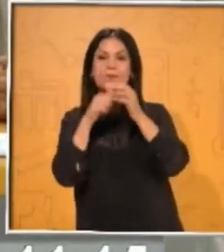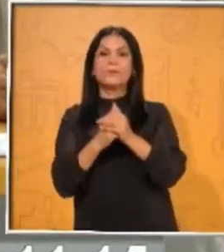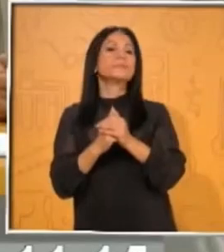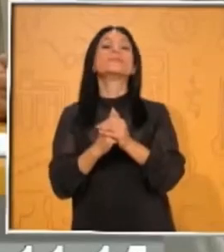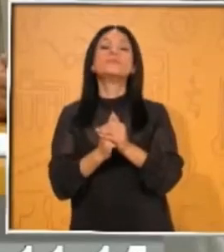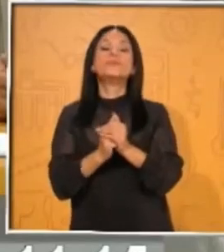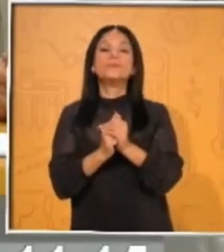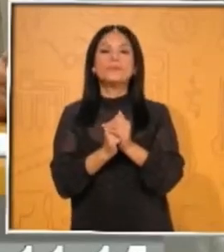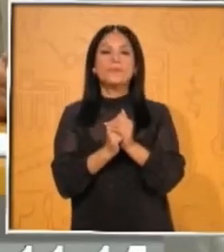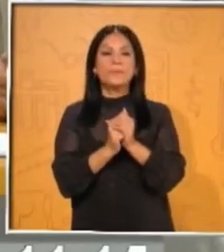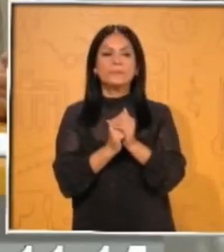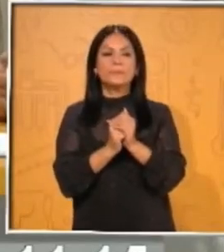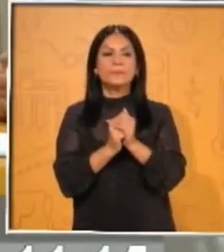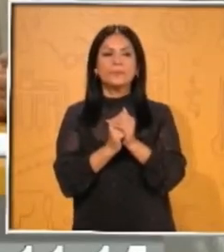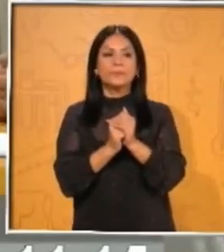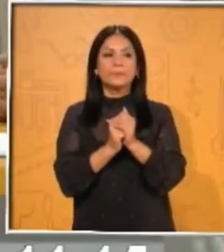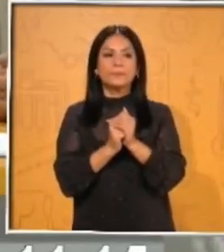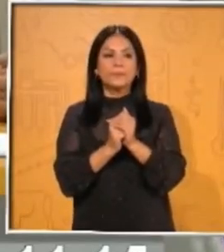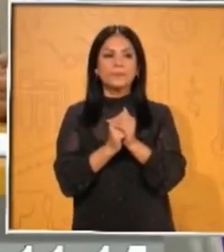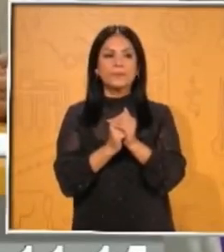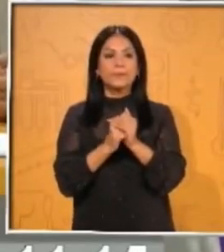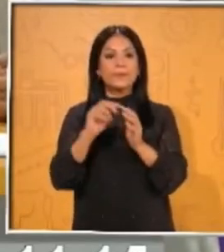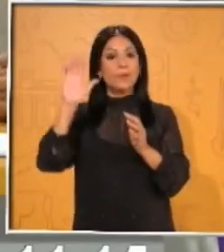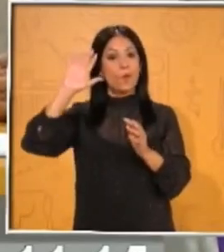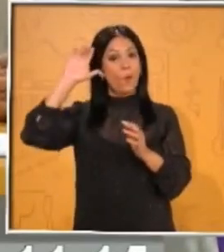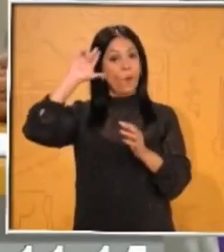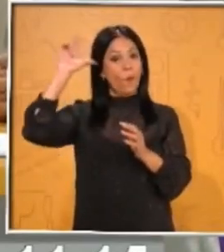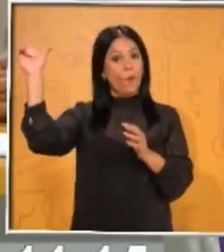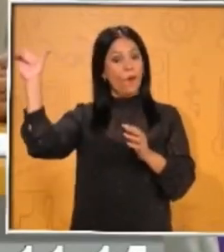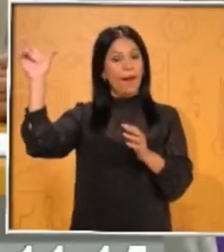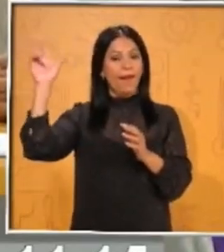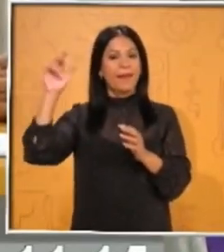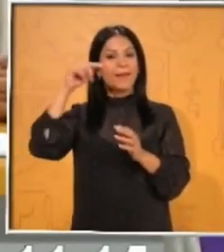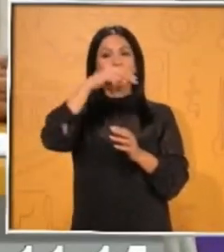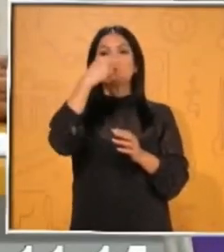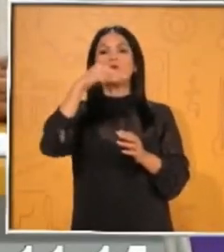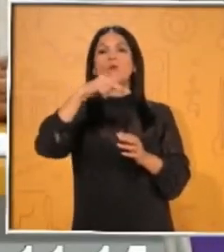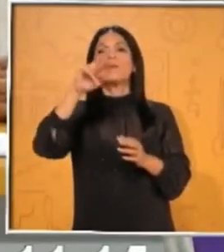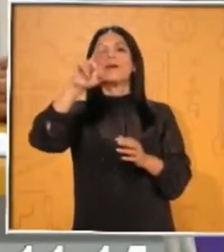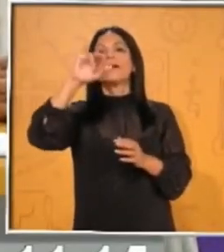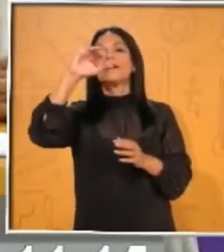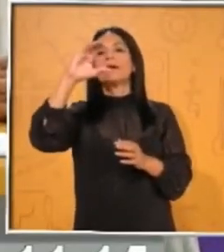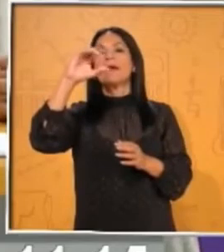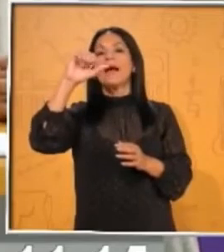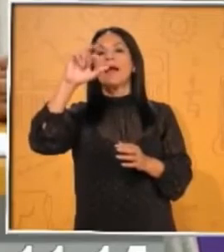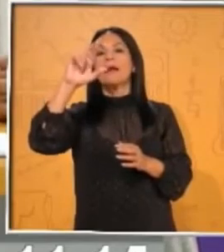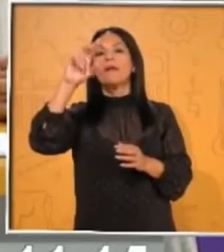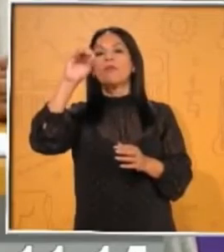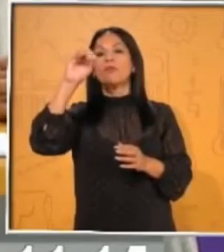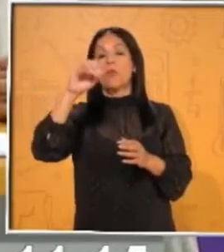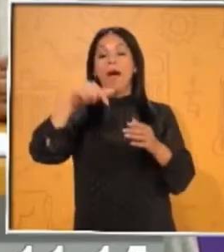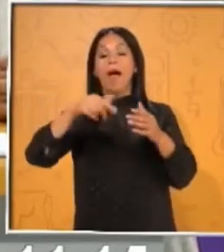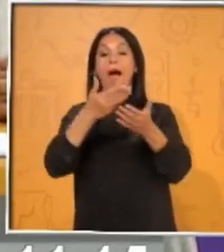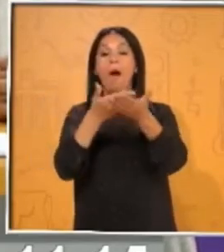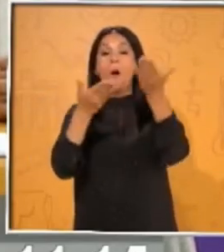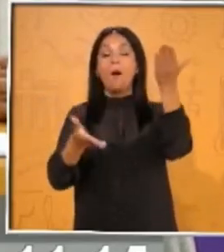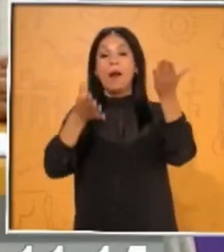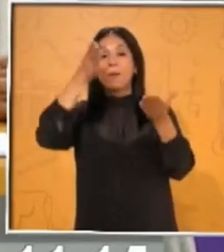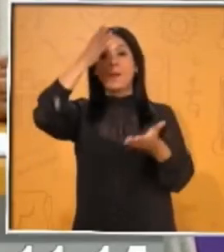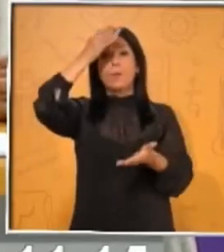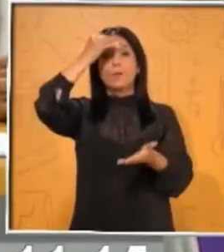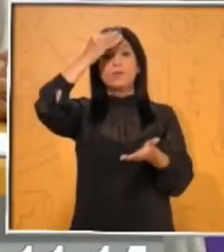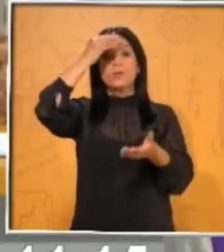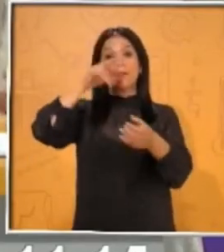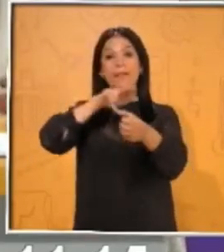proponer el maestro Ricardo. Muy bien. Hola, ¿qué tal? Buenos días. Mi nombre es Ricardo Martínez y bueno, pues vamos a trabajar el tema de ciencias